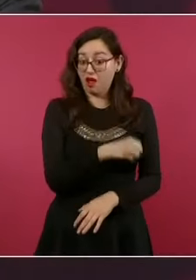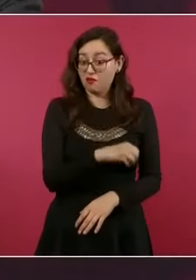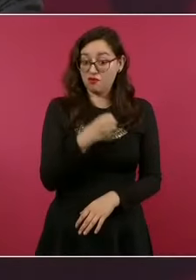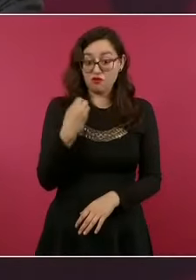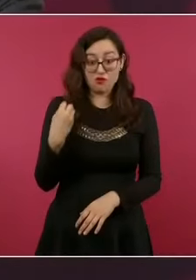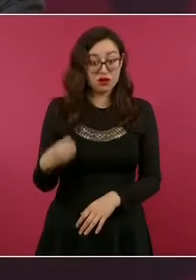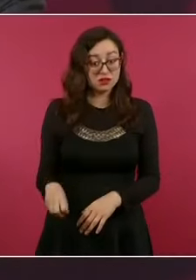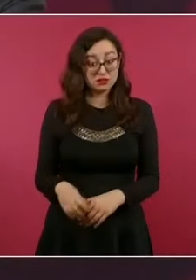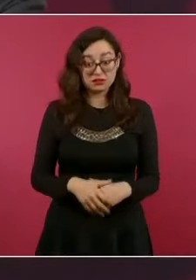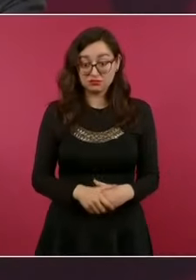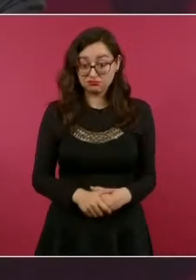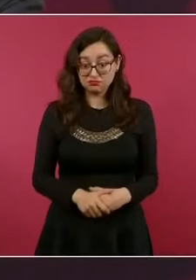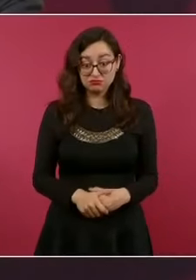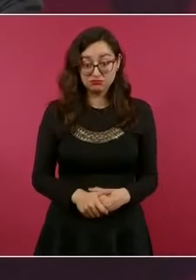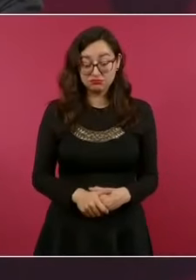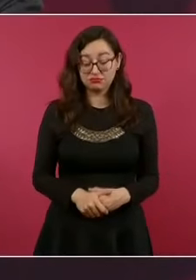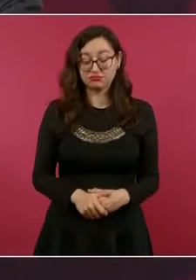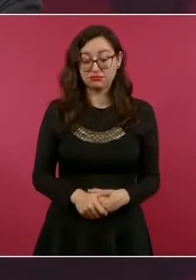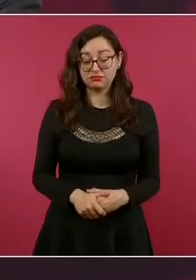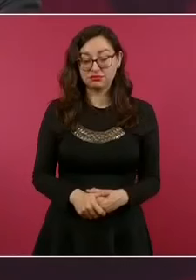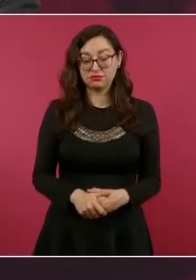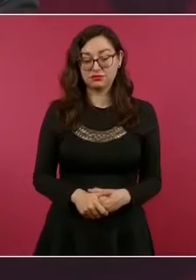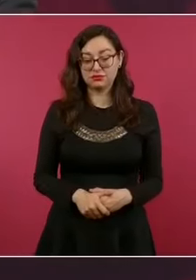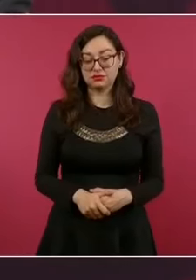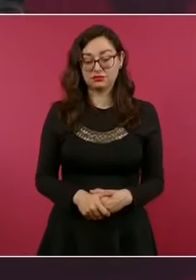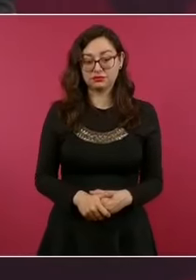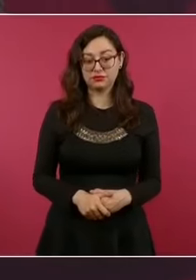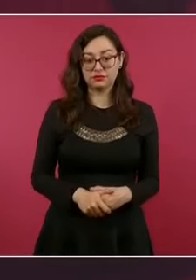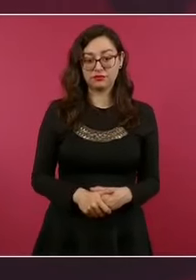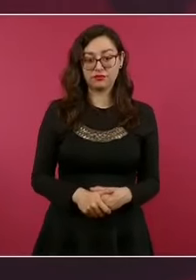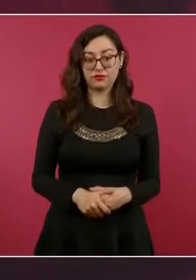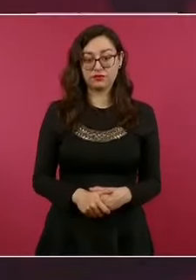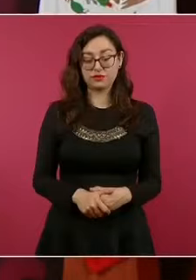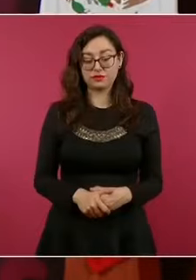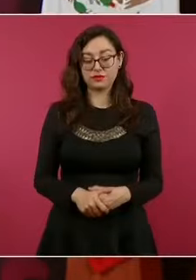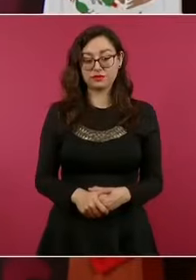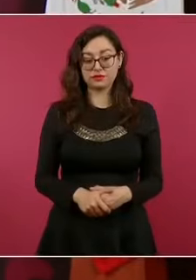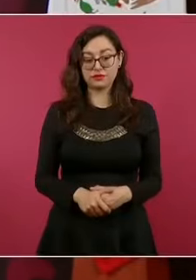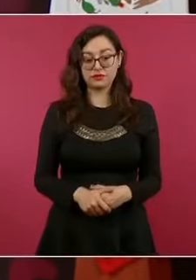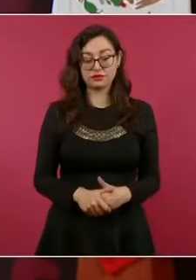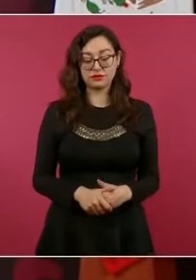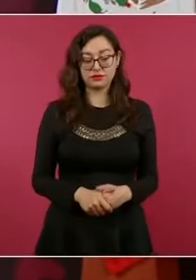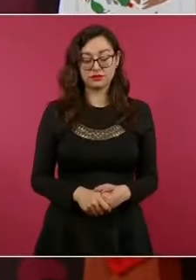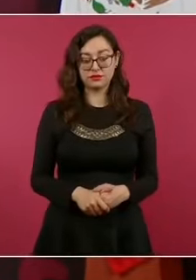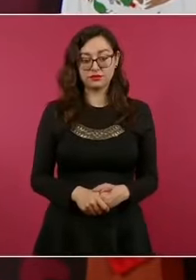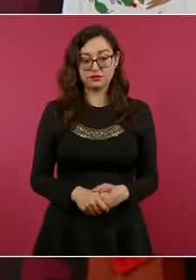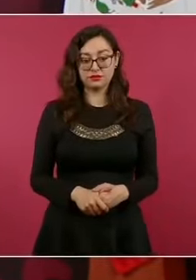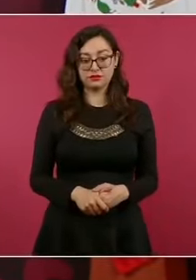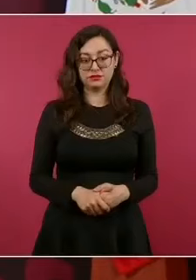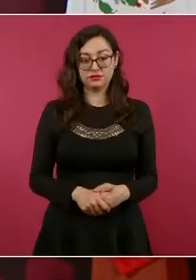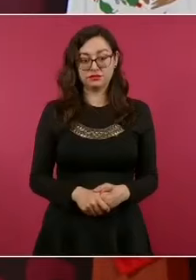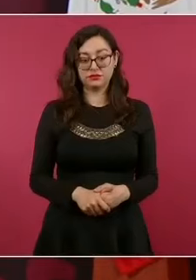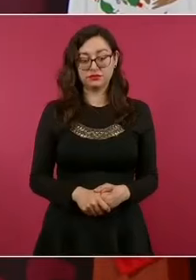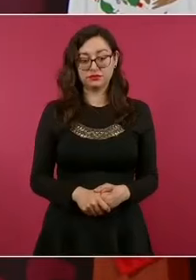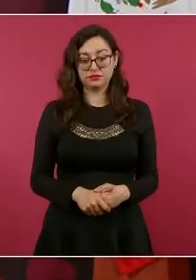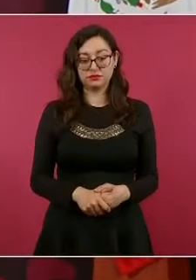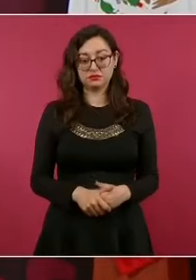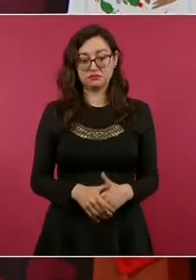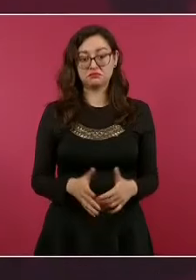se le buscara y intervinieron